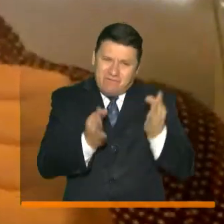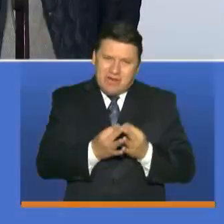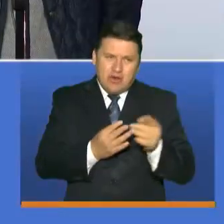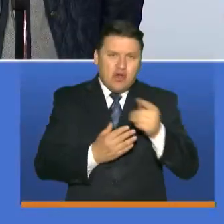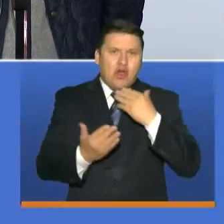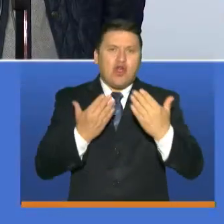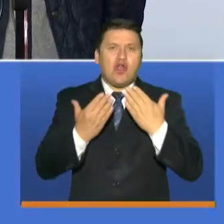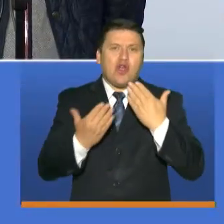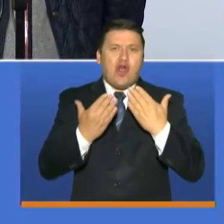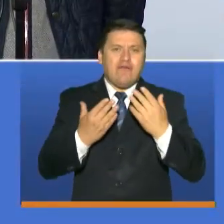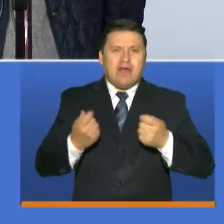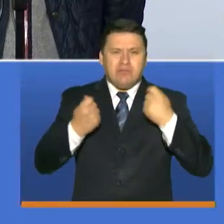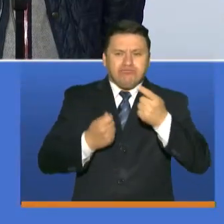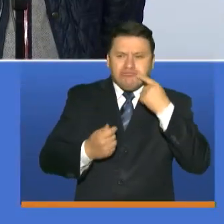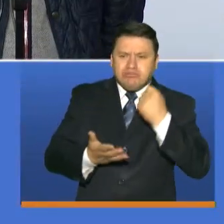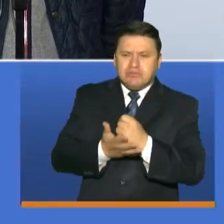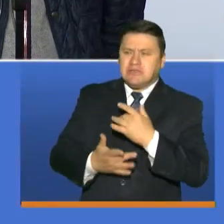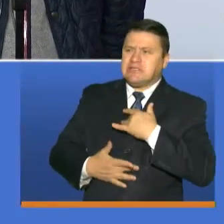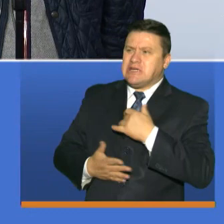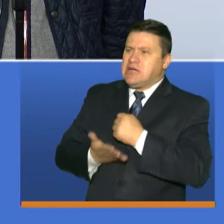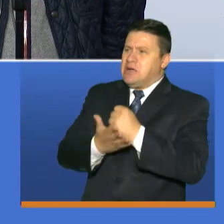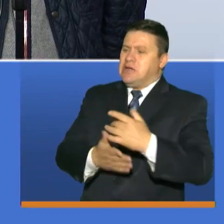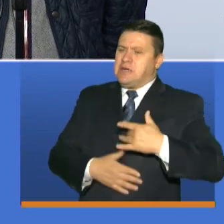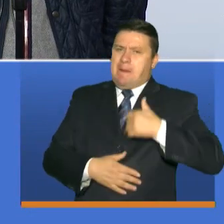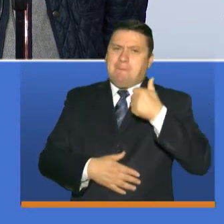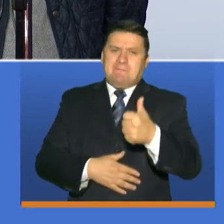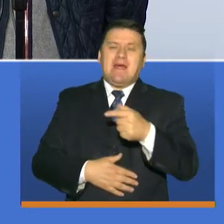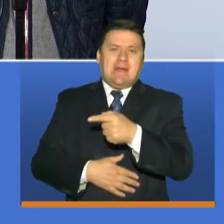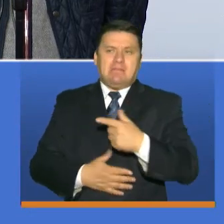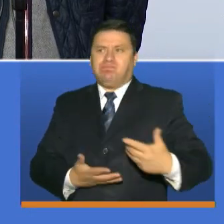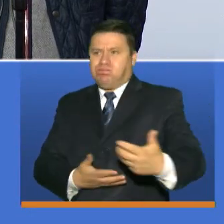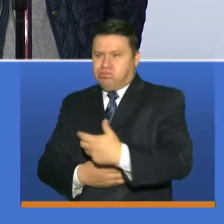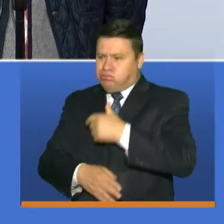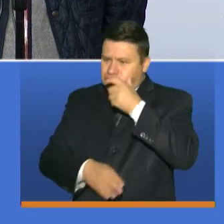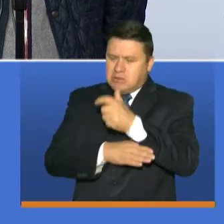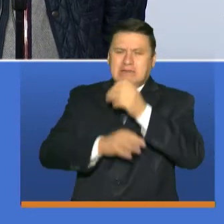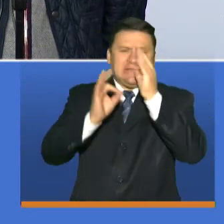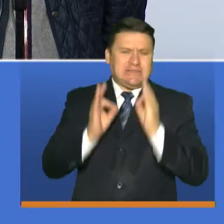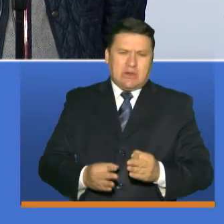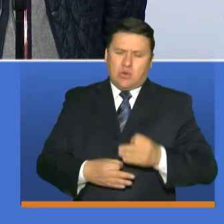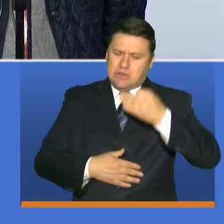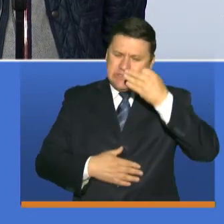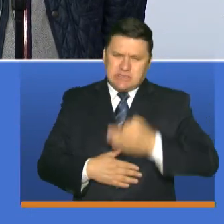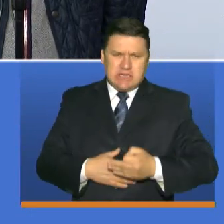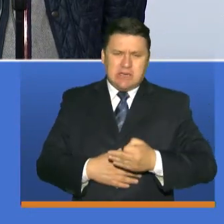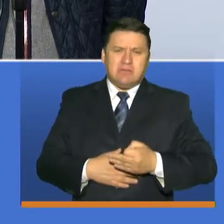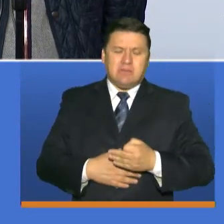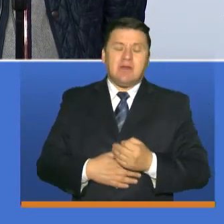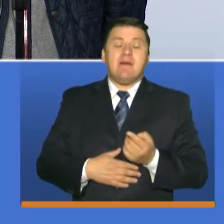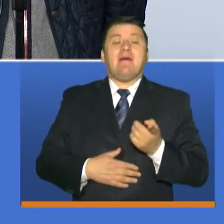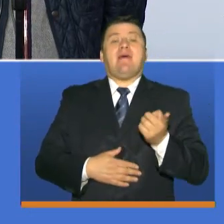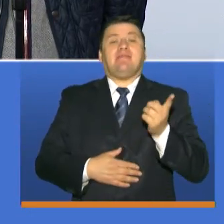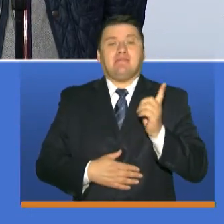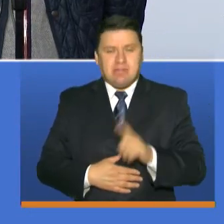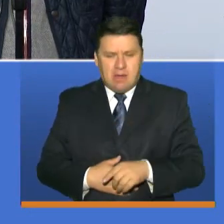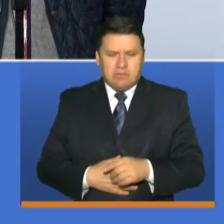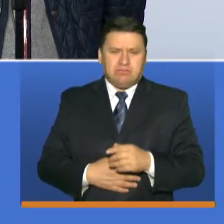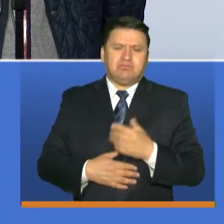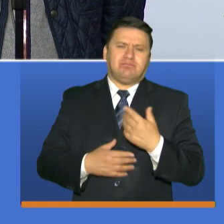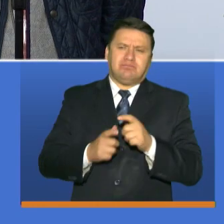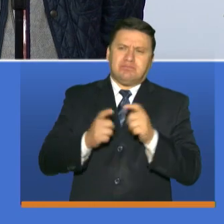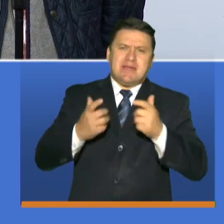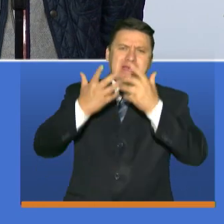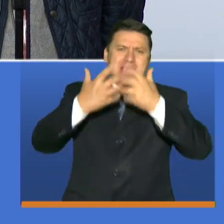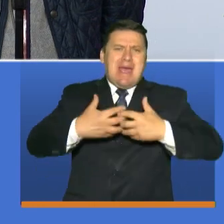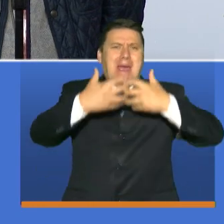confía en nuestra campaña, ayudarnos hace bien, está realmente seguro cada uno de sus pesos. Y también las grandes